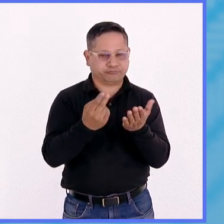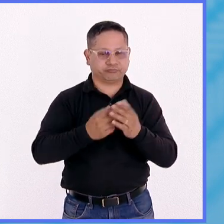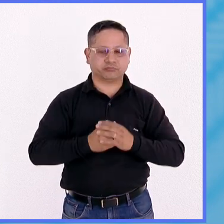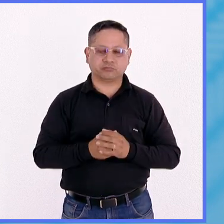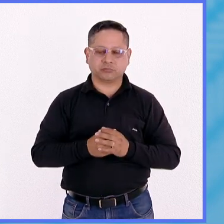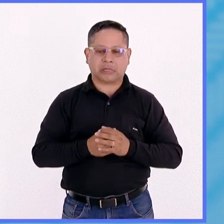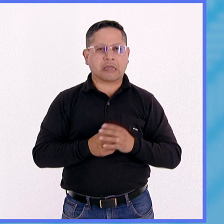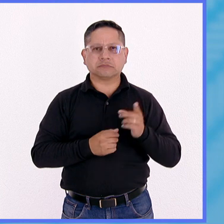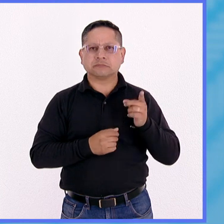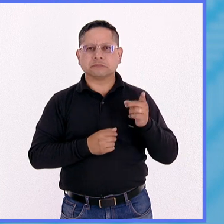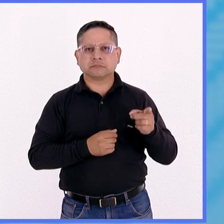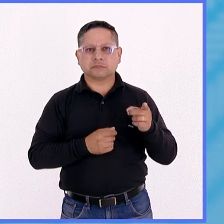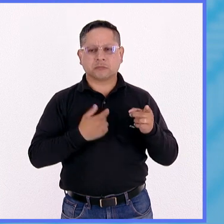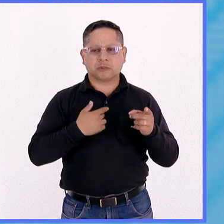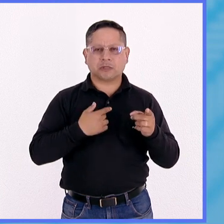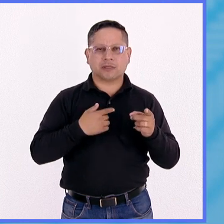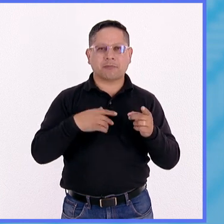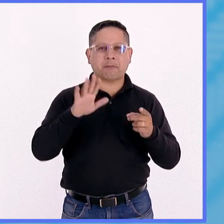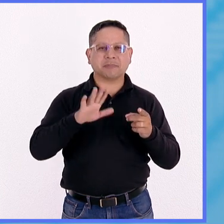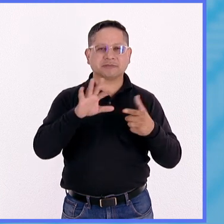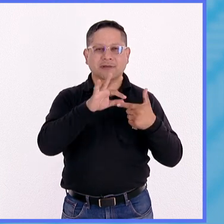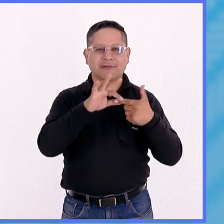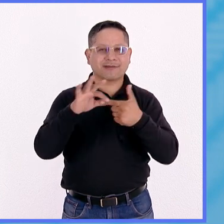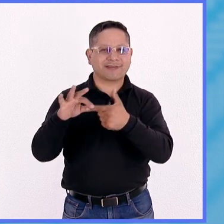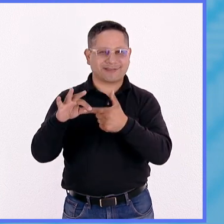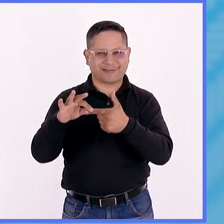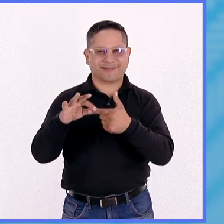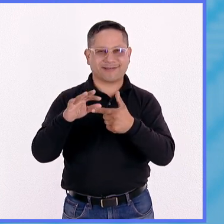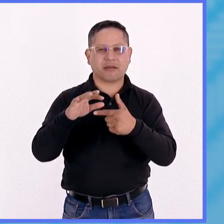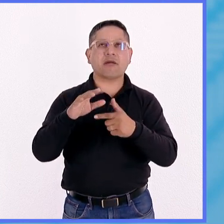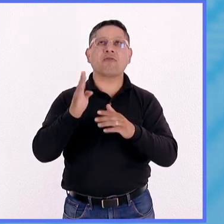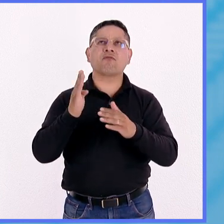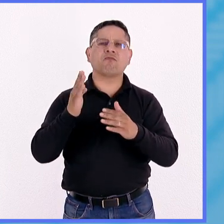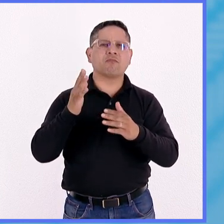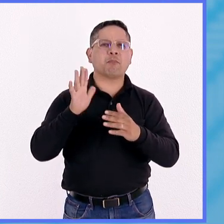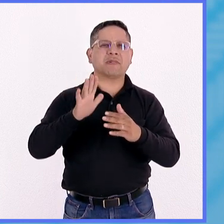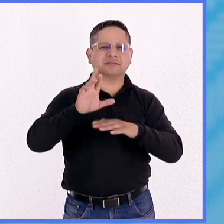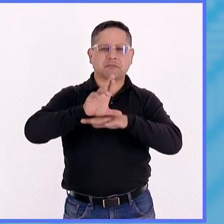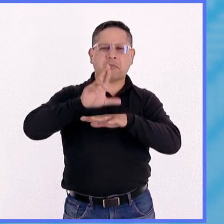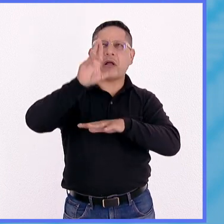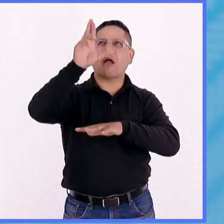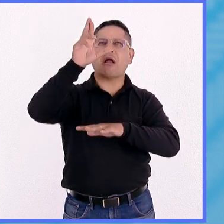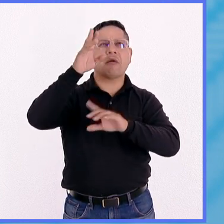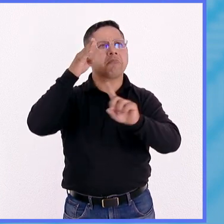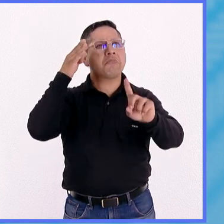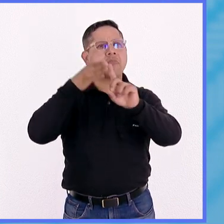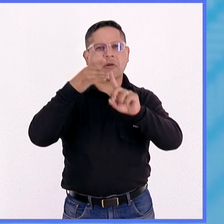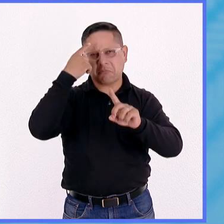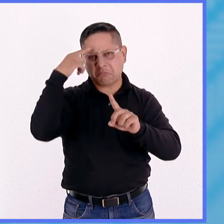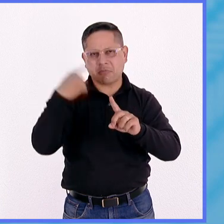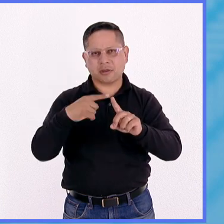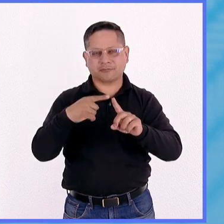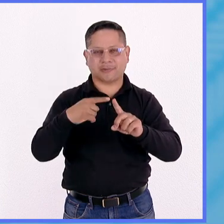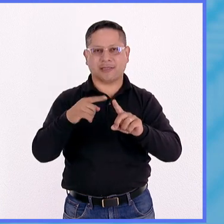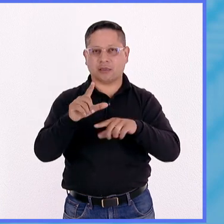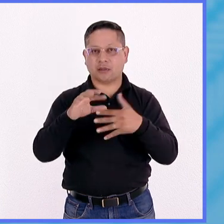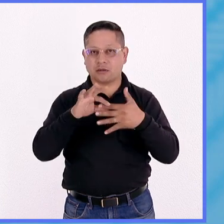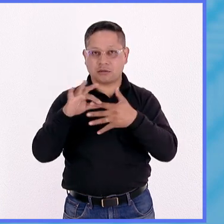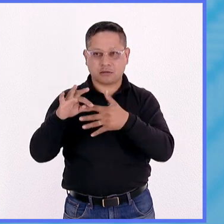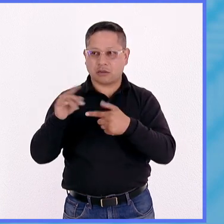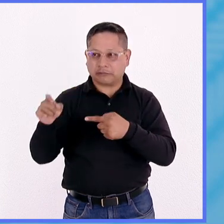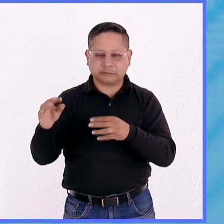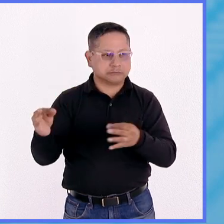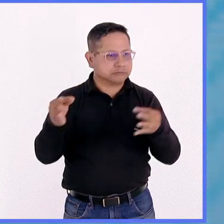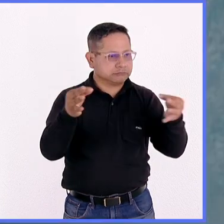muy importante es que deben leer la guía de la misión espacial que deben realizar, porque en esta ocasión es un reto bastante